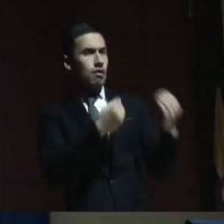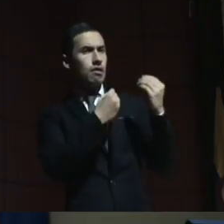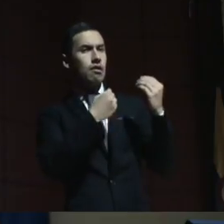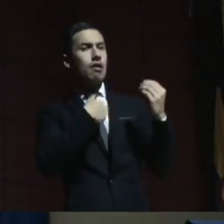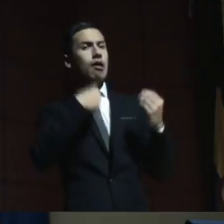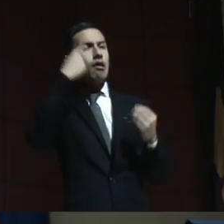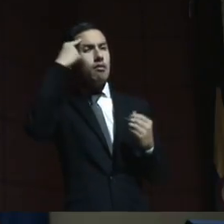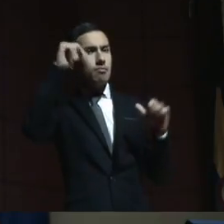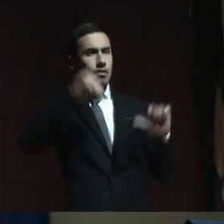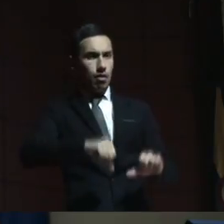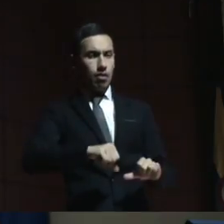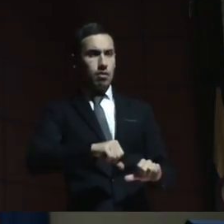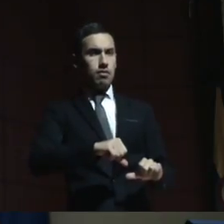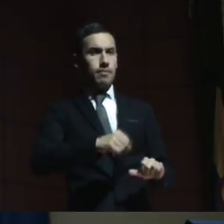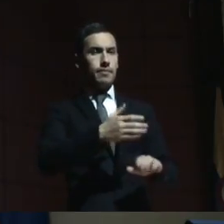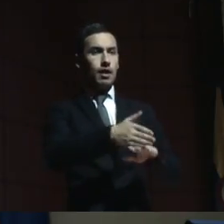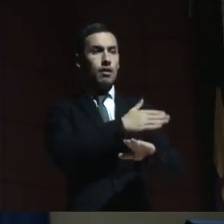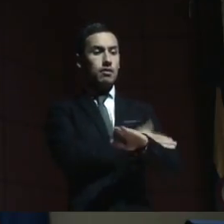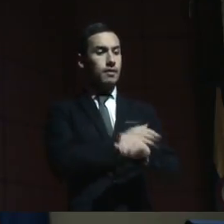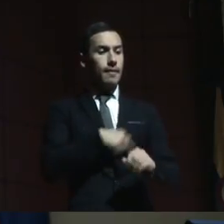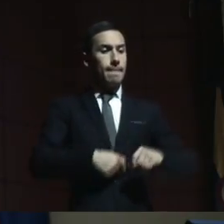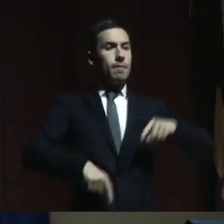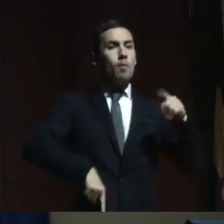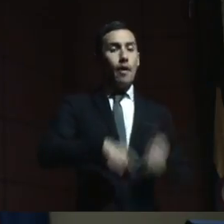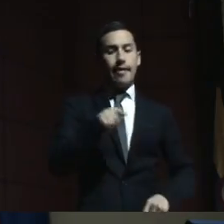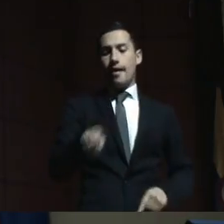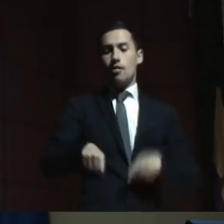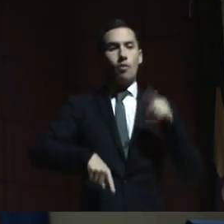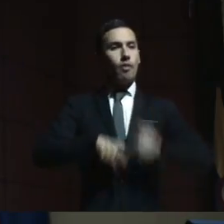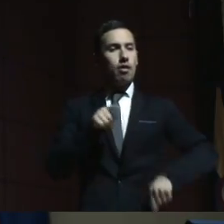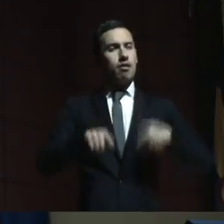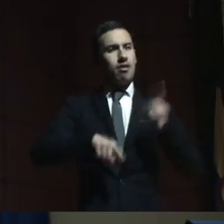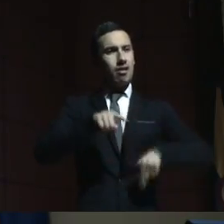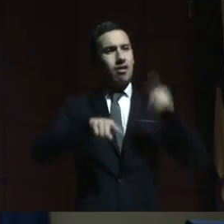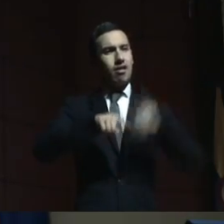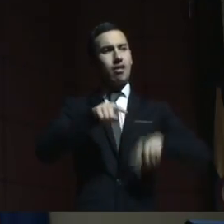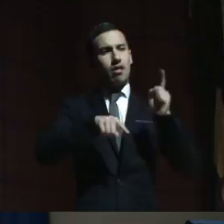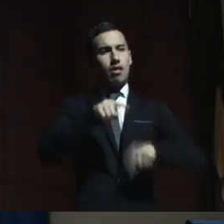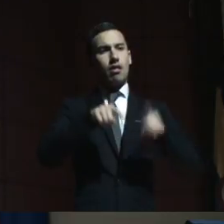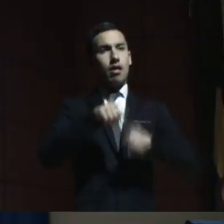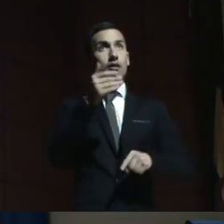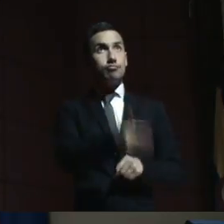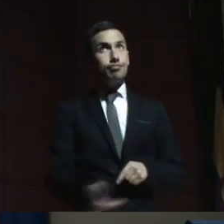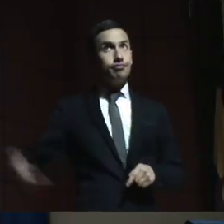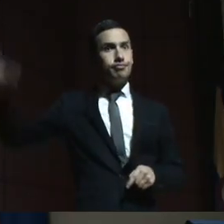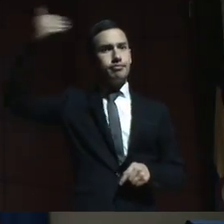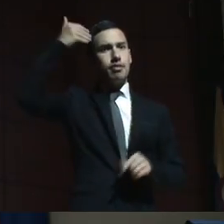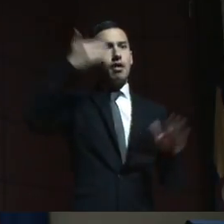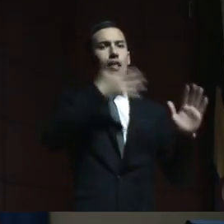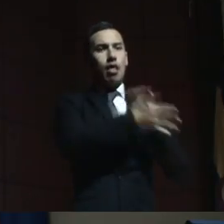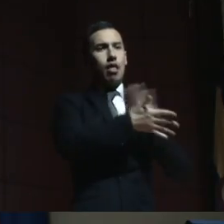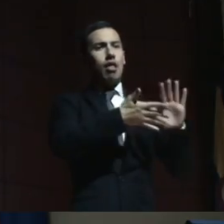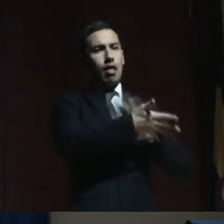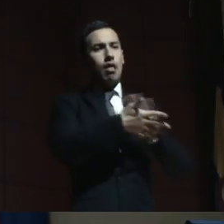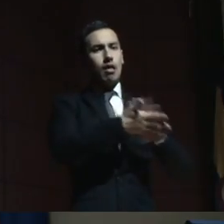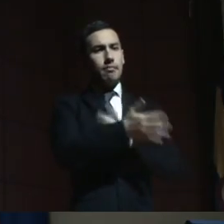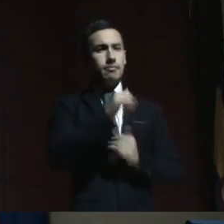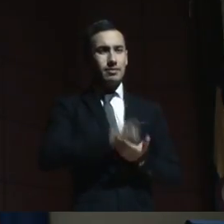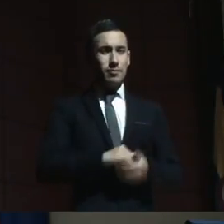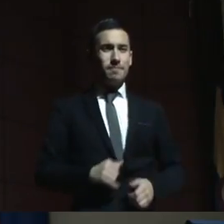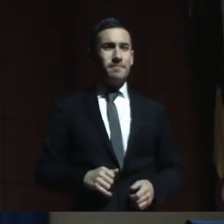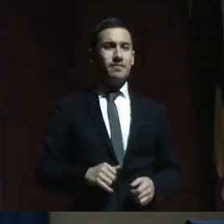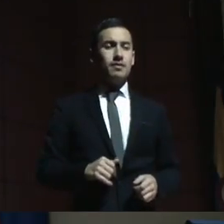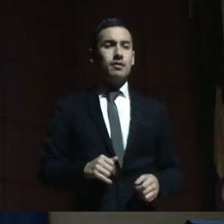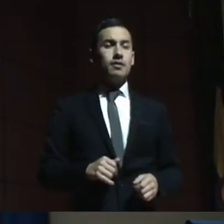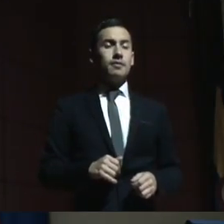pequeños nos están diciendo lo que no pueden hacer, ¿sí? Y lo que no van a poder hacer. Cuando a una familia le cierran la